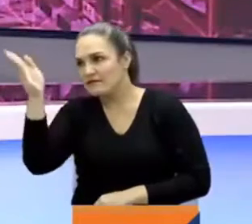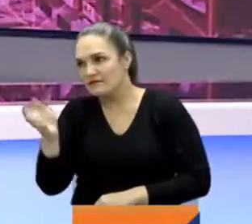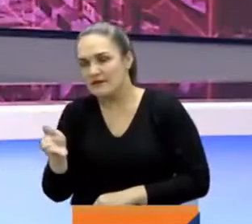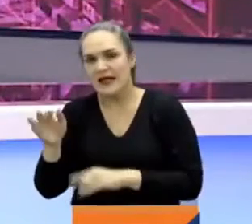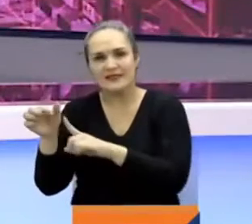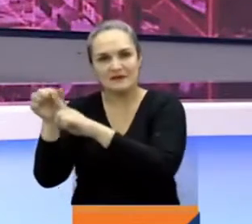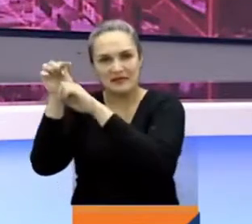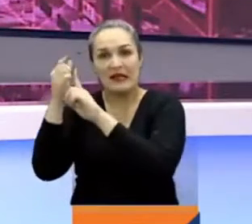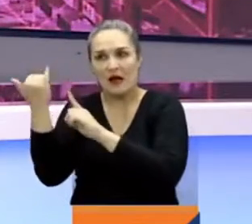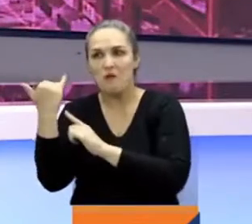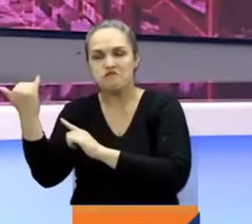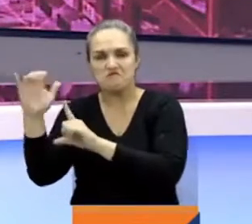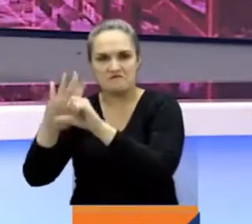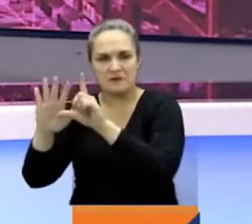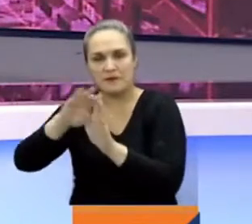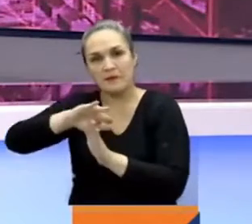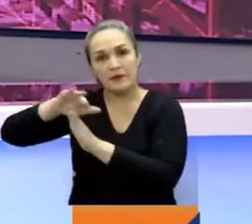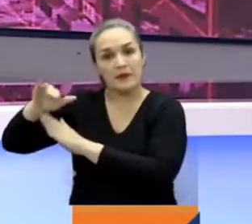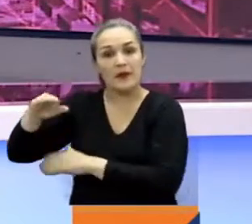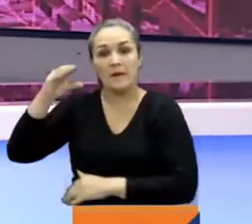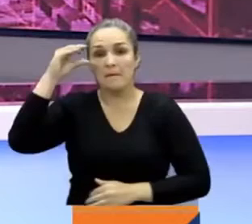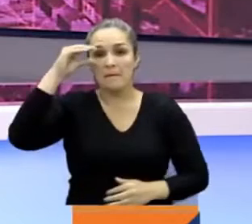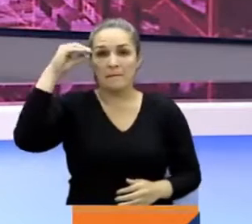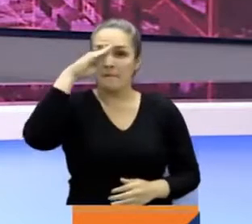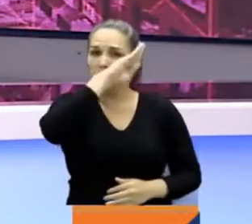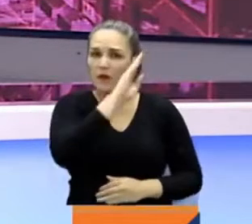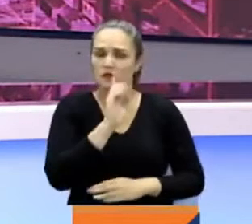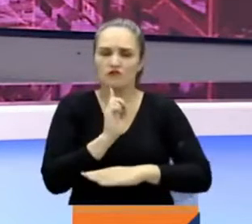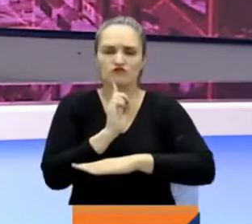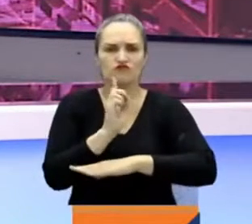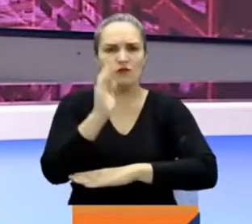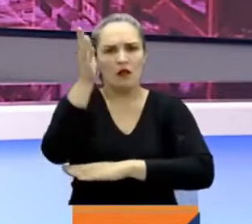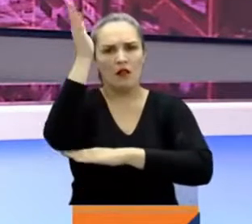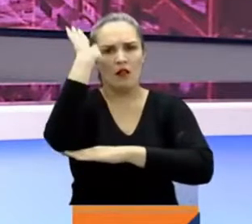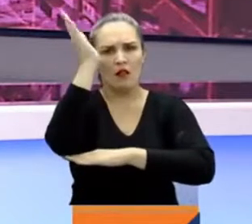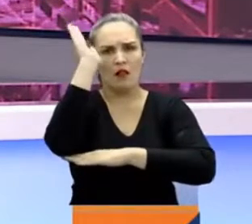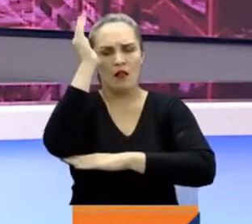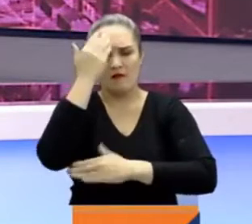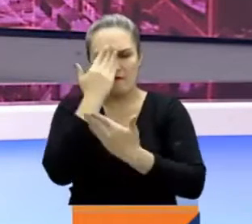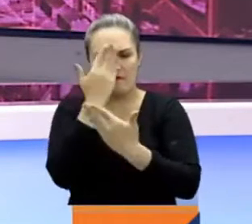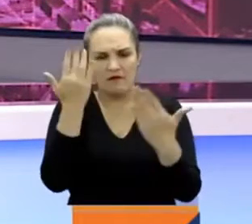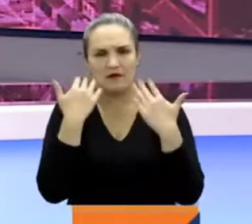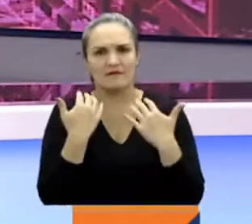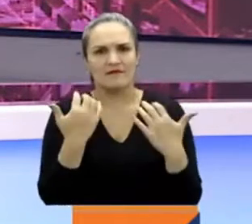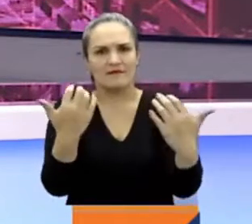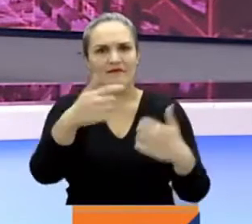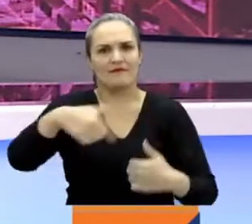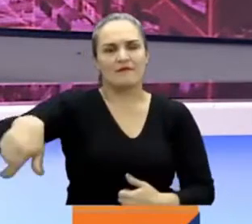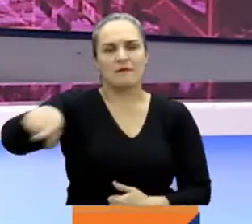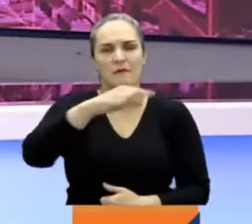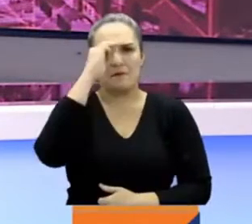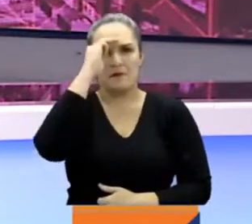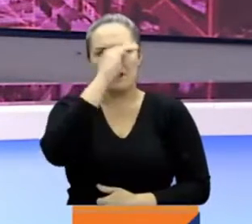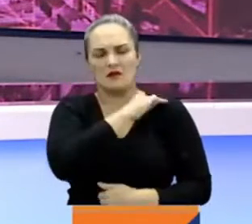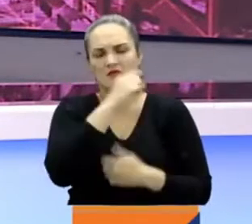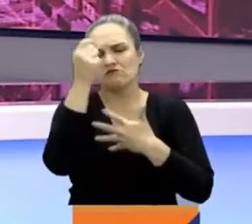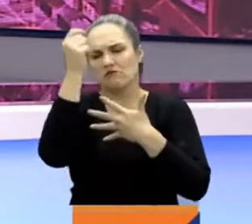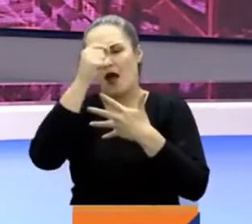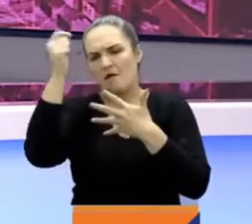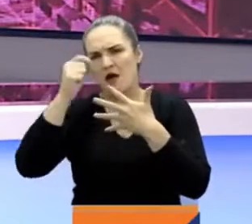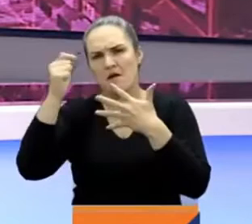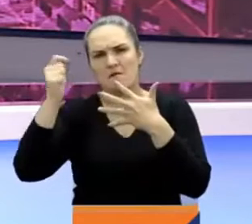Y el presidente Gustavo Petro en su discurso a las fuerzas militares anunció varias reformas para mejorar las condiciones de los uniformados.